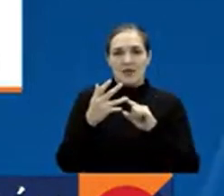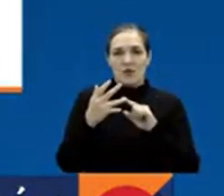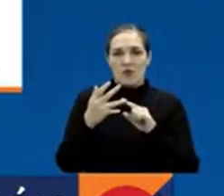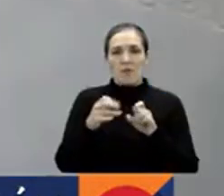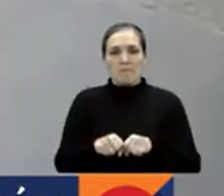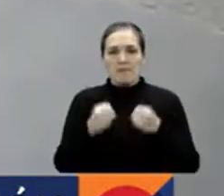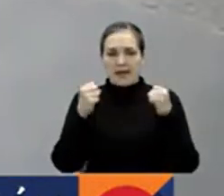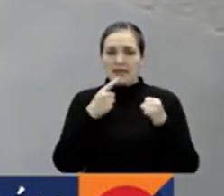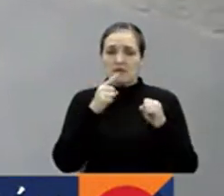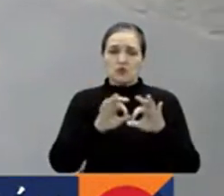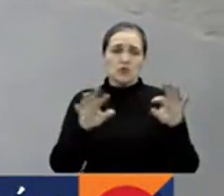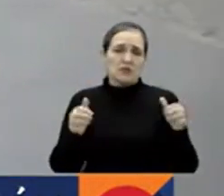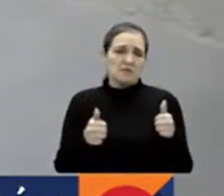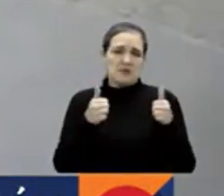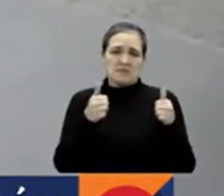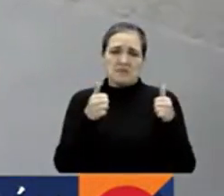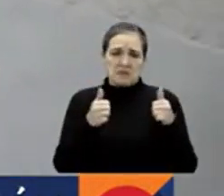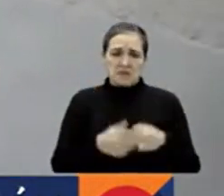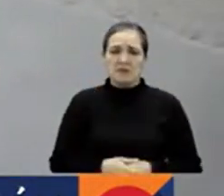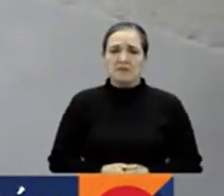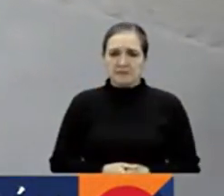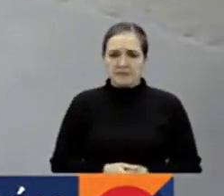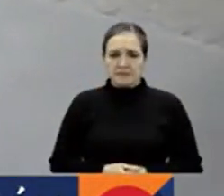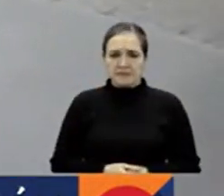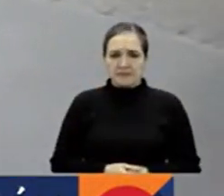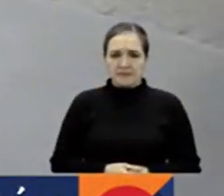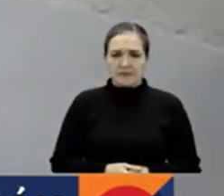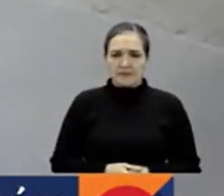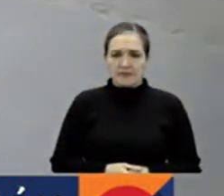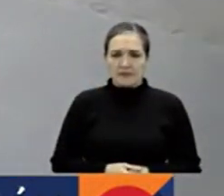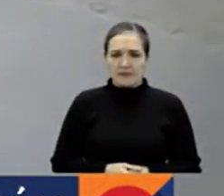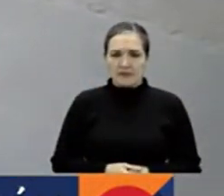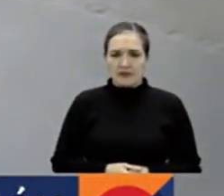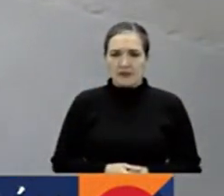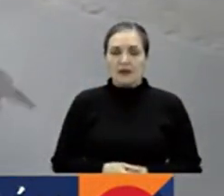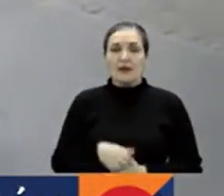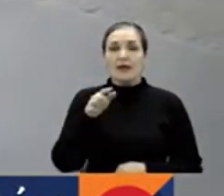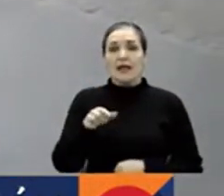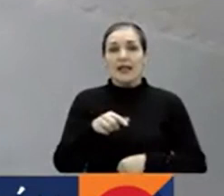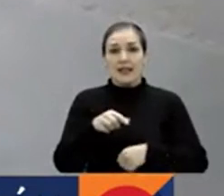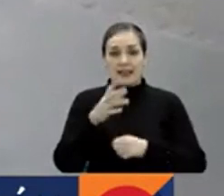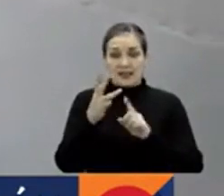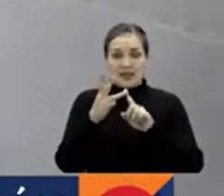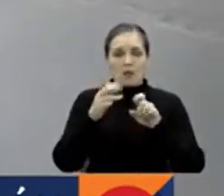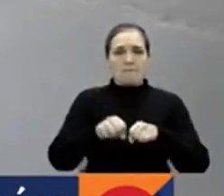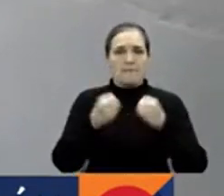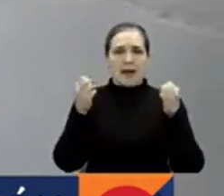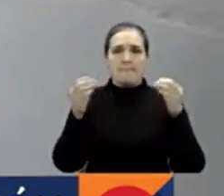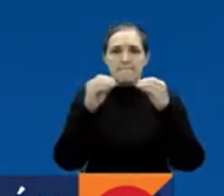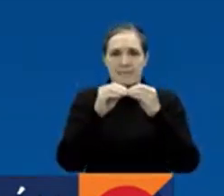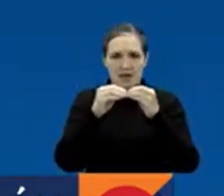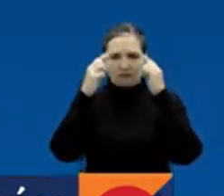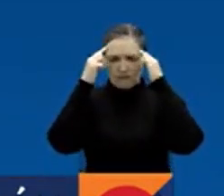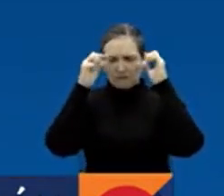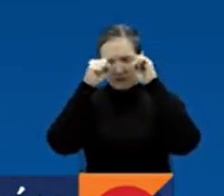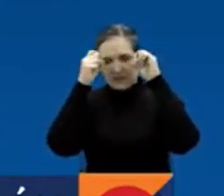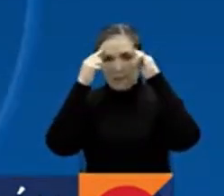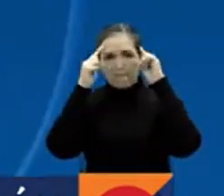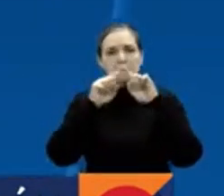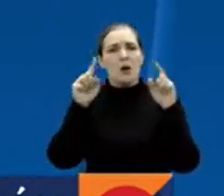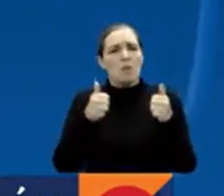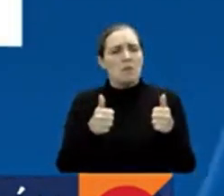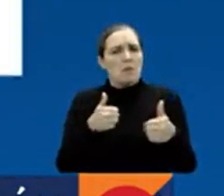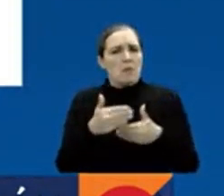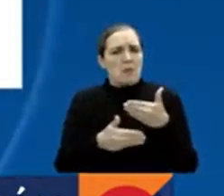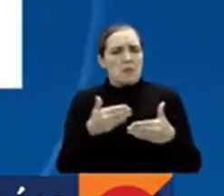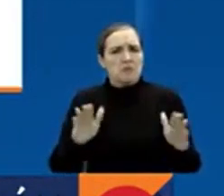afortunadamente el deportista, aunque había sufrido una conmoción cerebral y fractura de un dedo, ya había salido, abandonado la clínica y